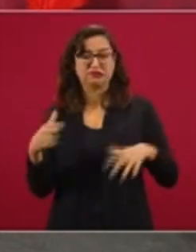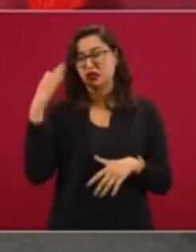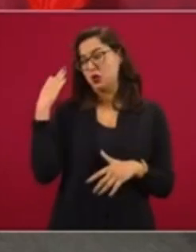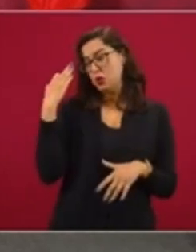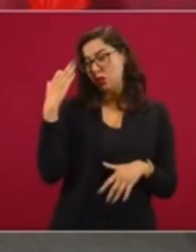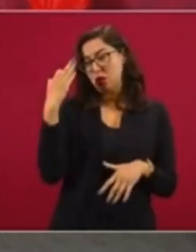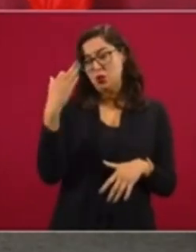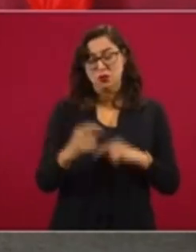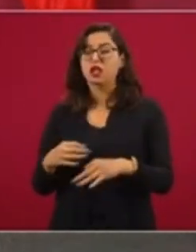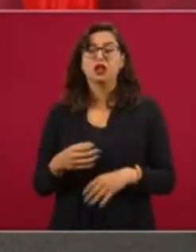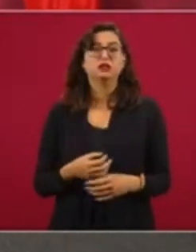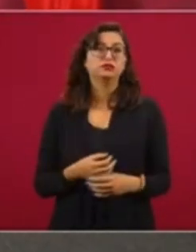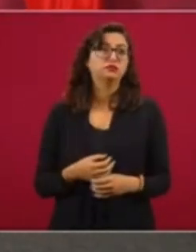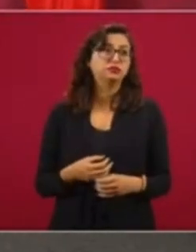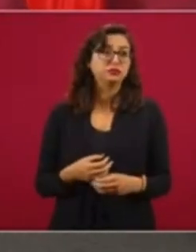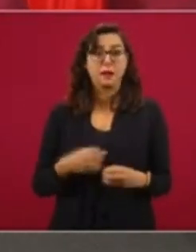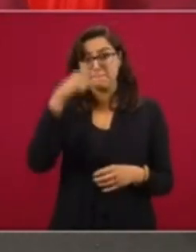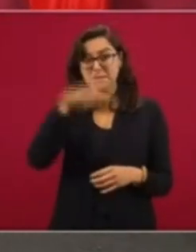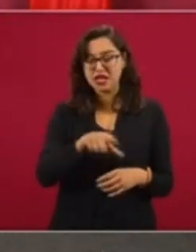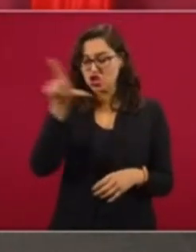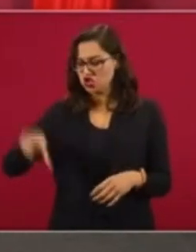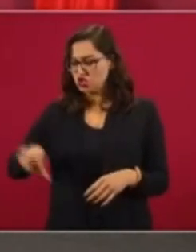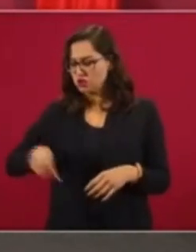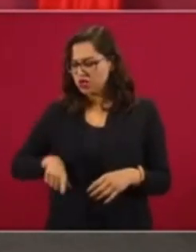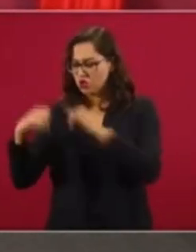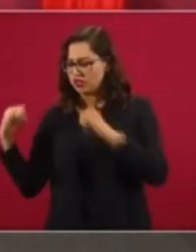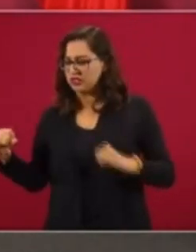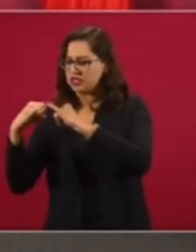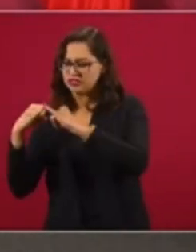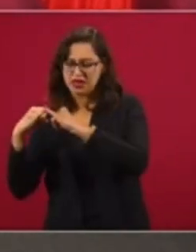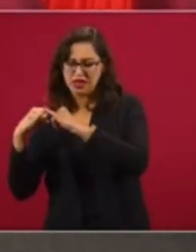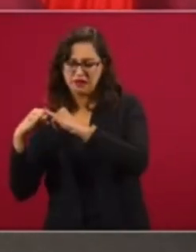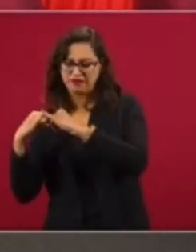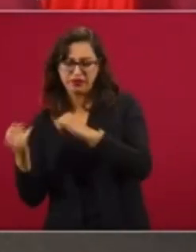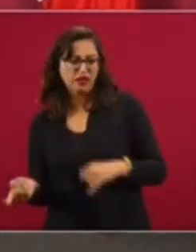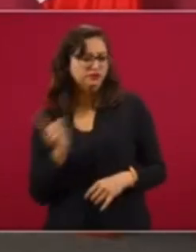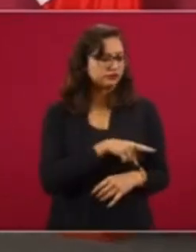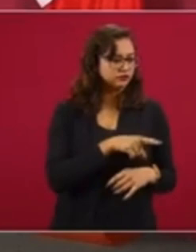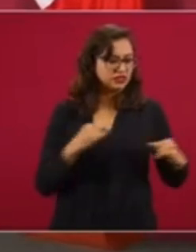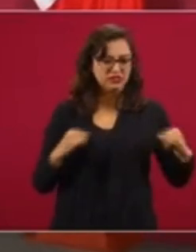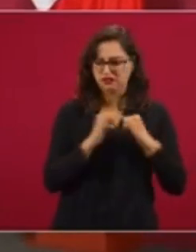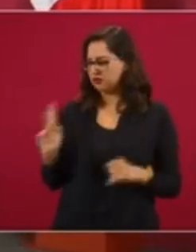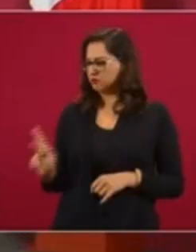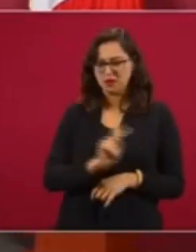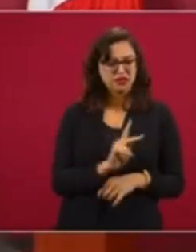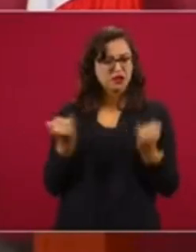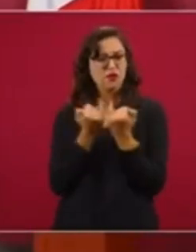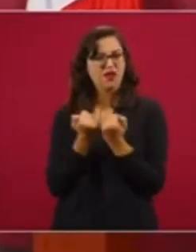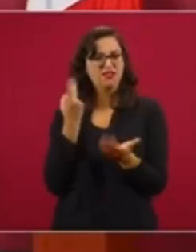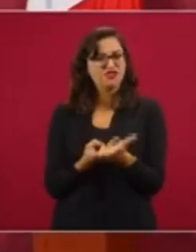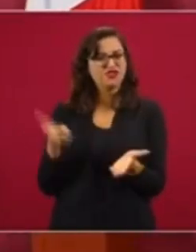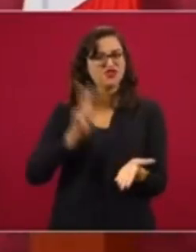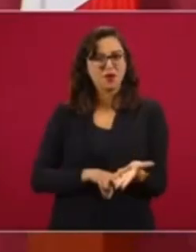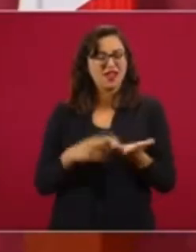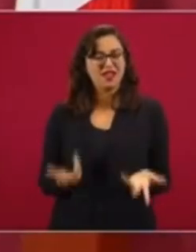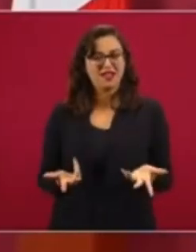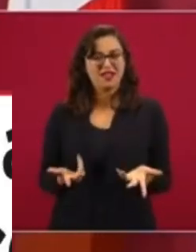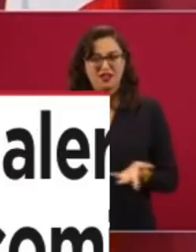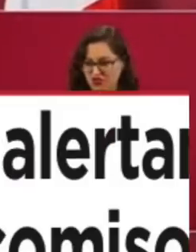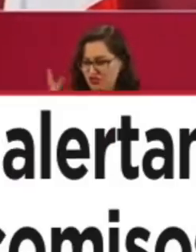tiempo, para duplicar funciones de la administración pública, para no tener